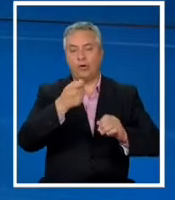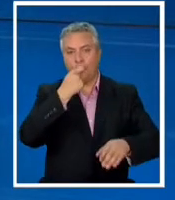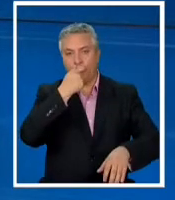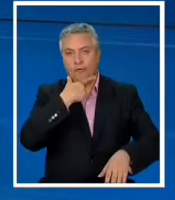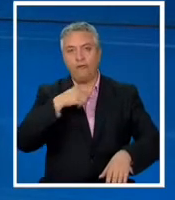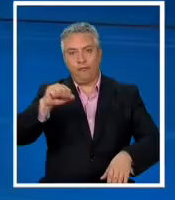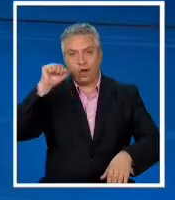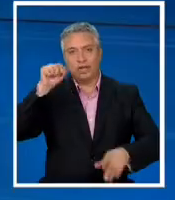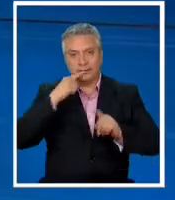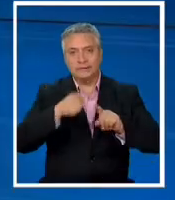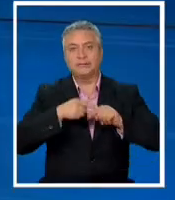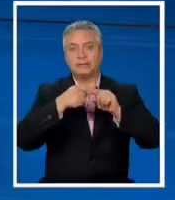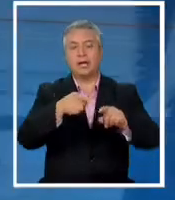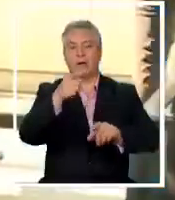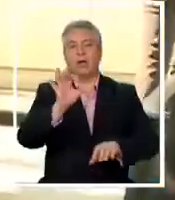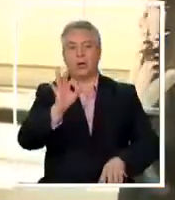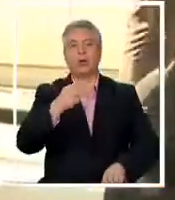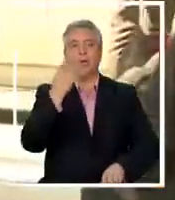4 de julio.